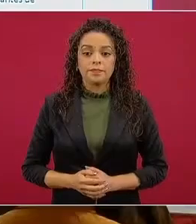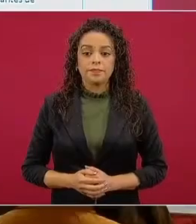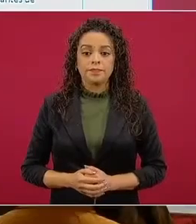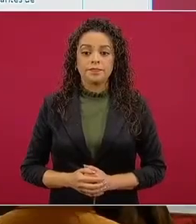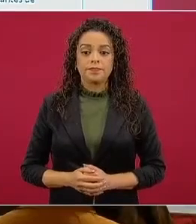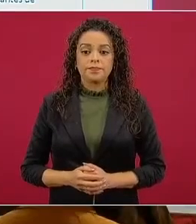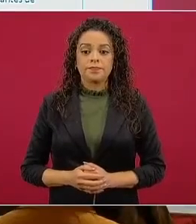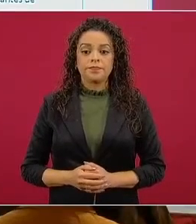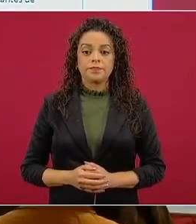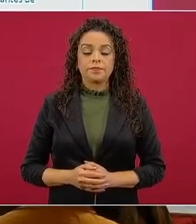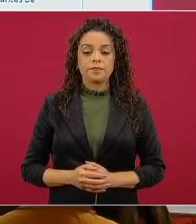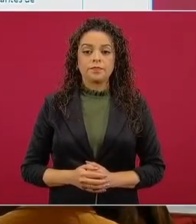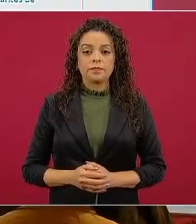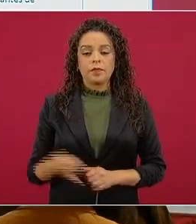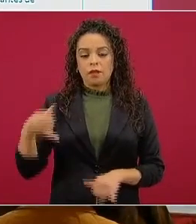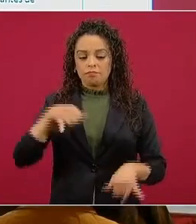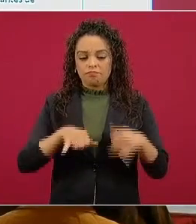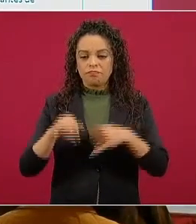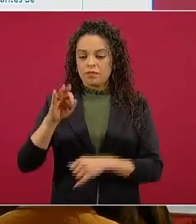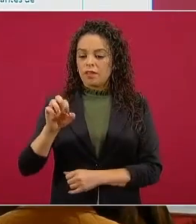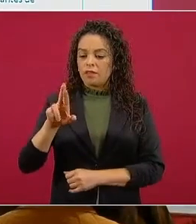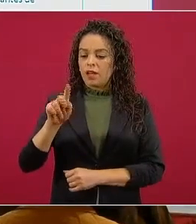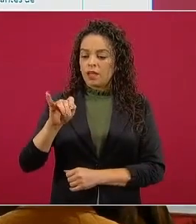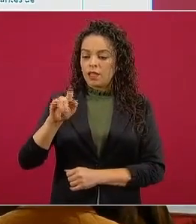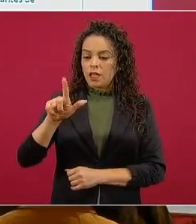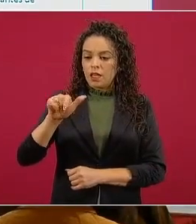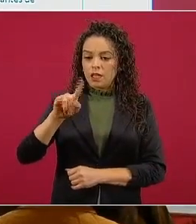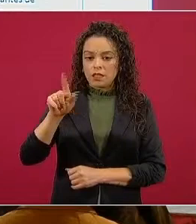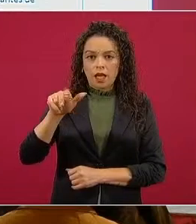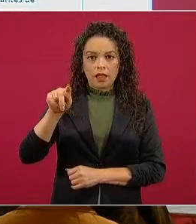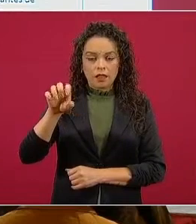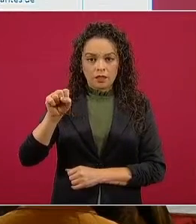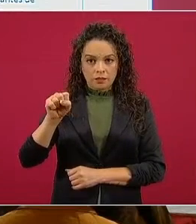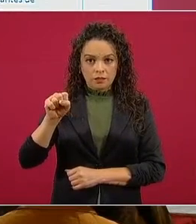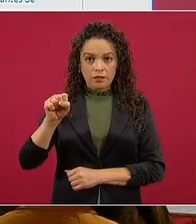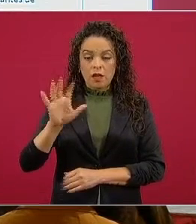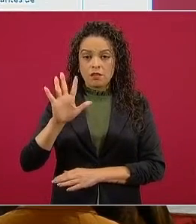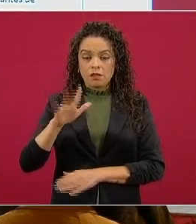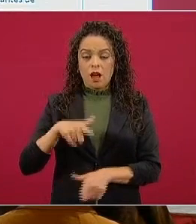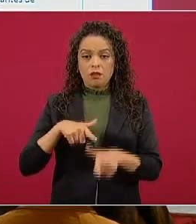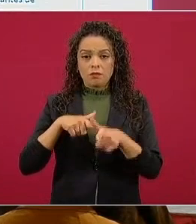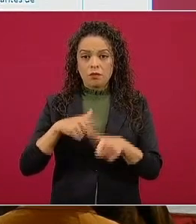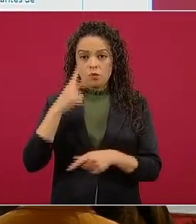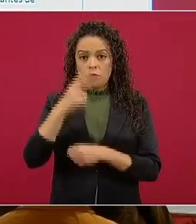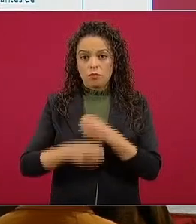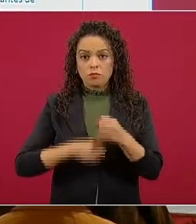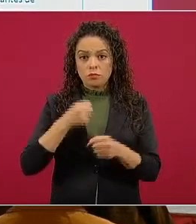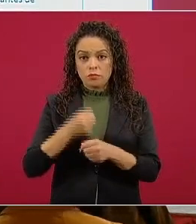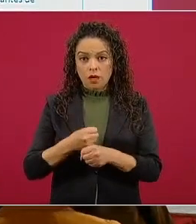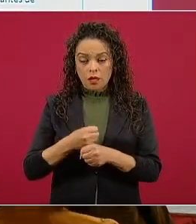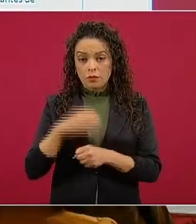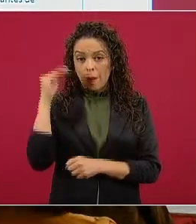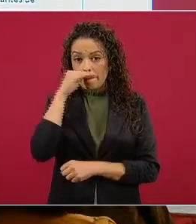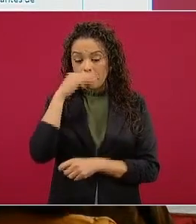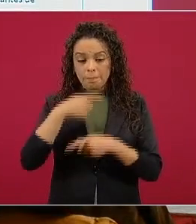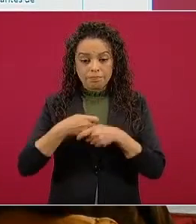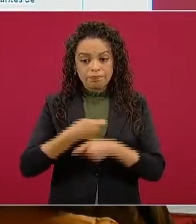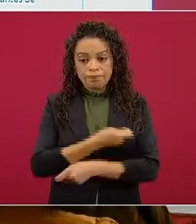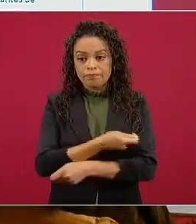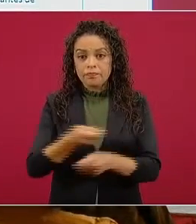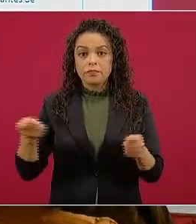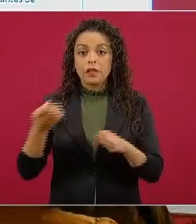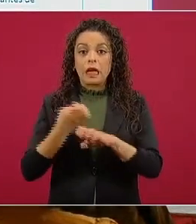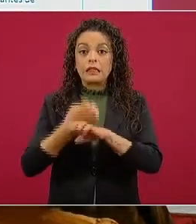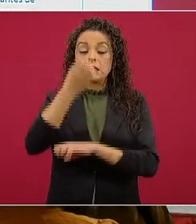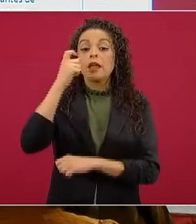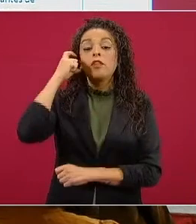Fertilizantes. Llevamos dos años entregando de manera gratuita el fertilizante en todo el estado de Guerrero.